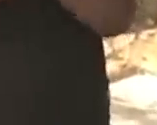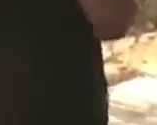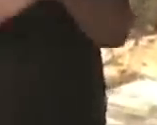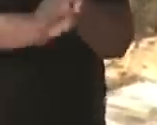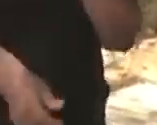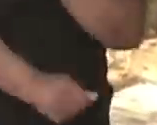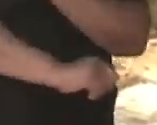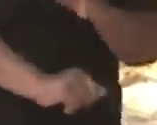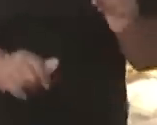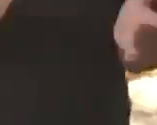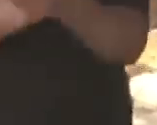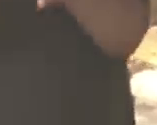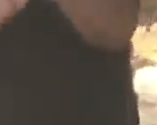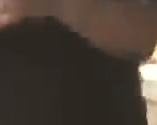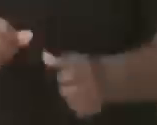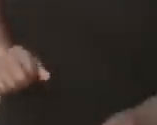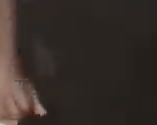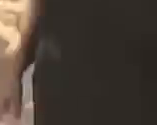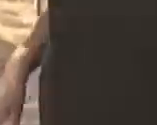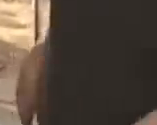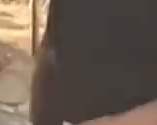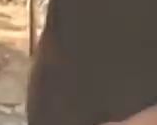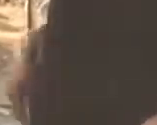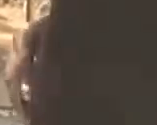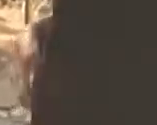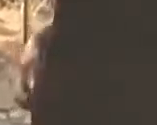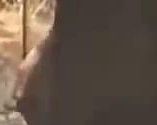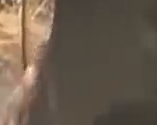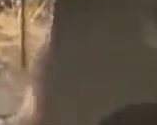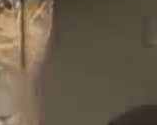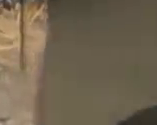Madeline García, Telesur, Nueva Esparta, Venezuela.